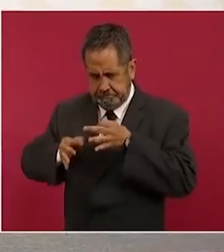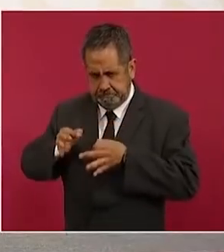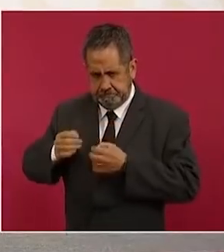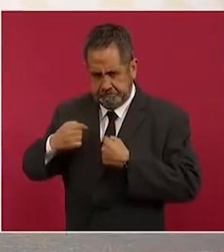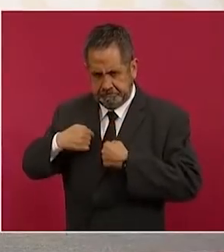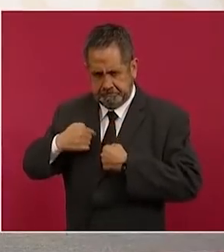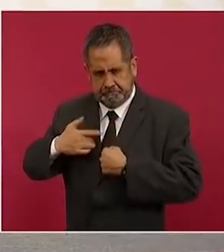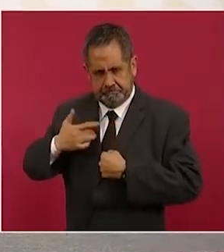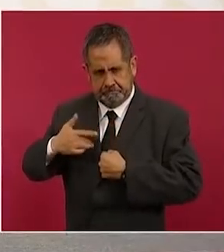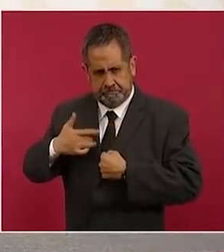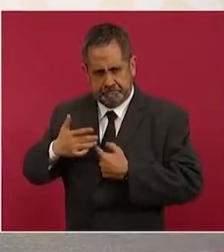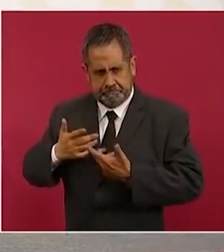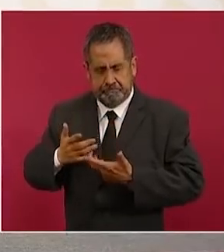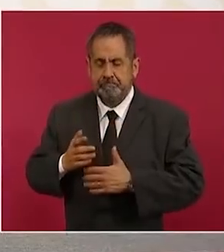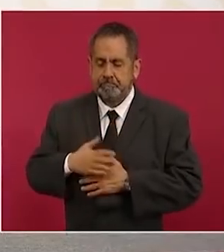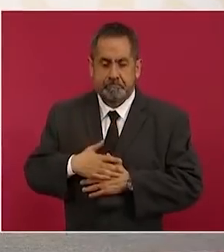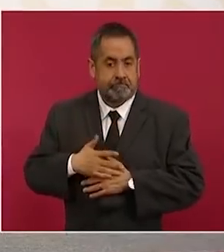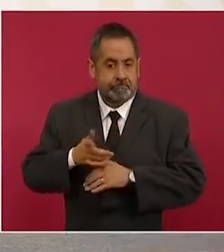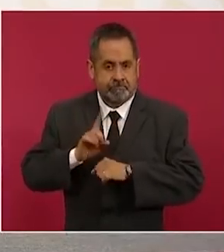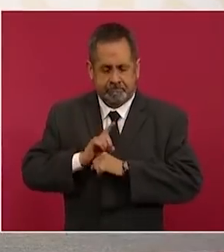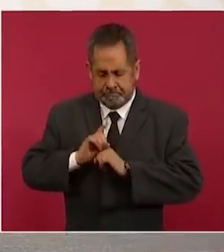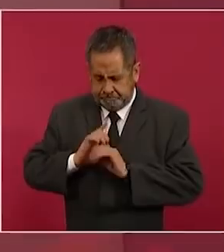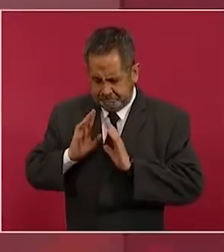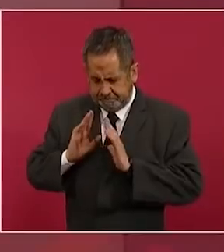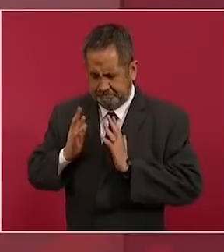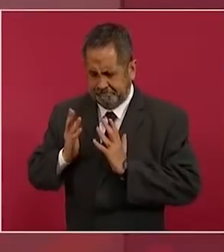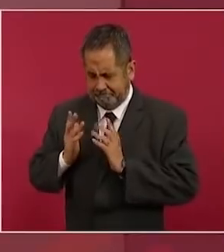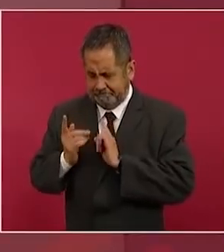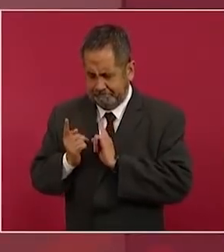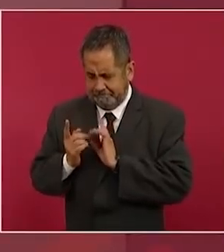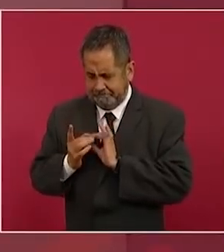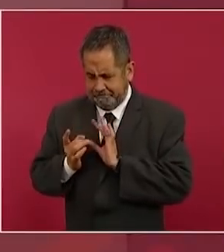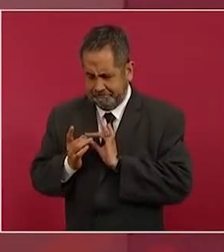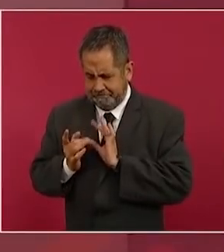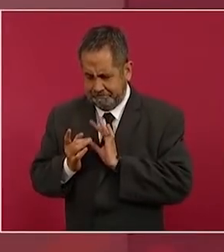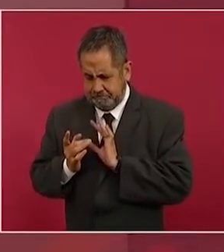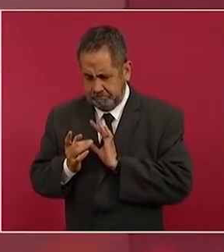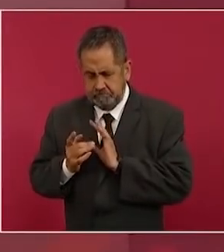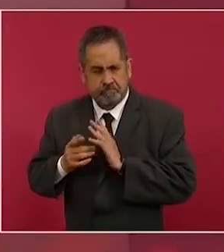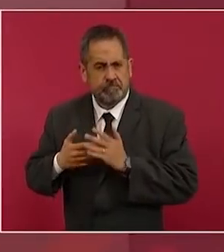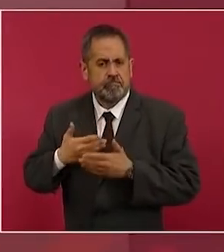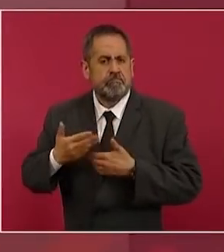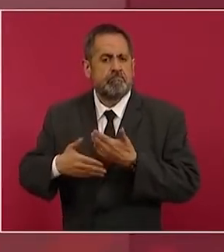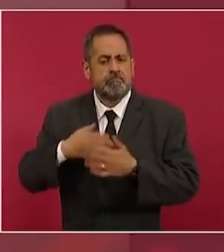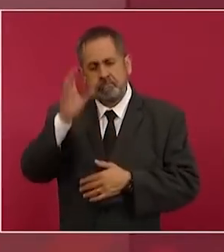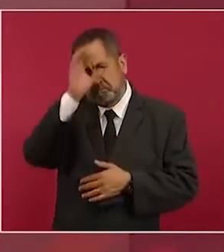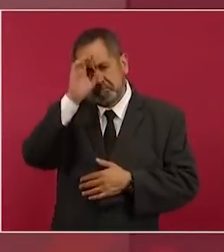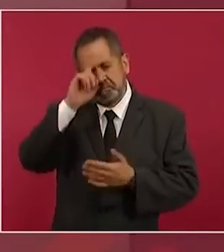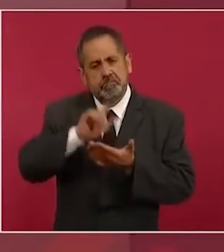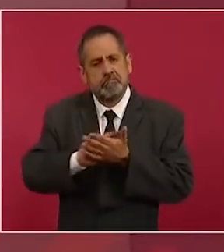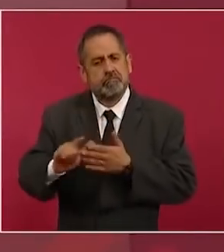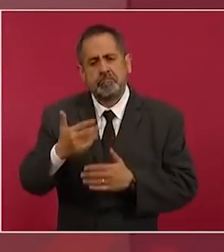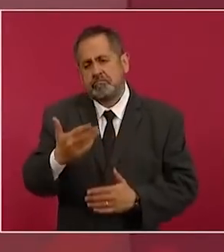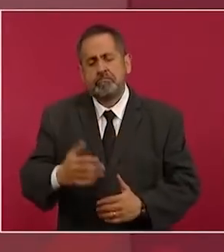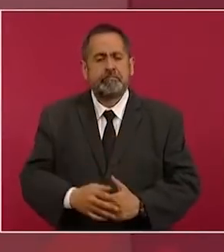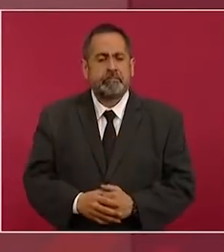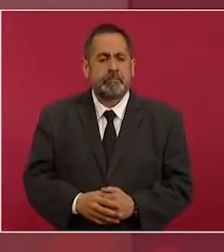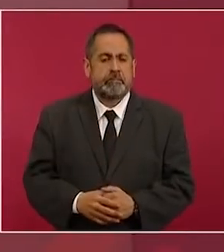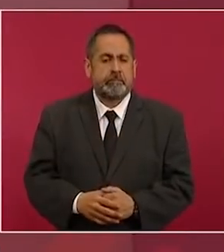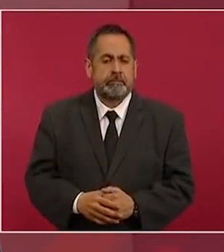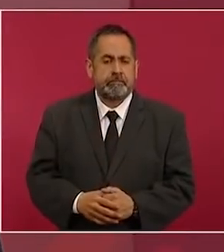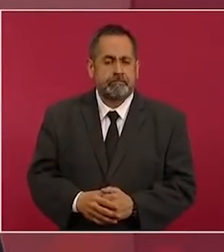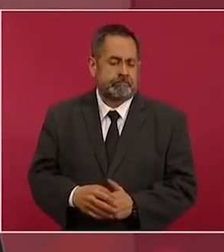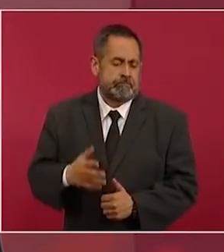casi me confieso todos los días, como mi